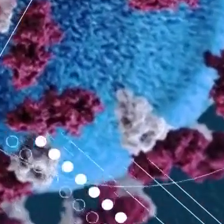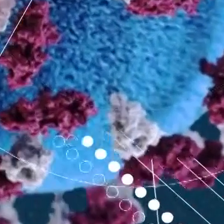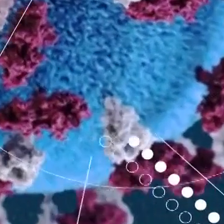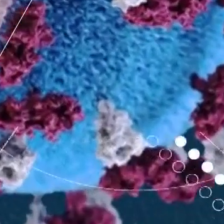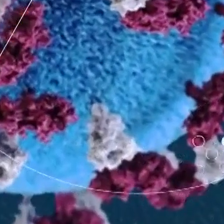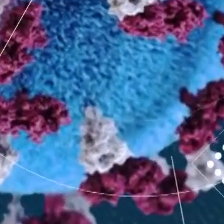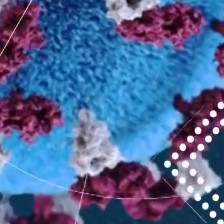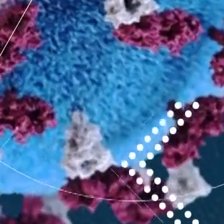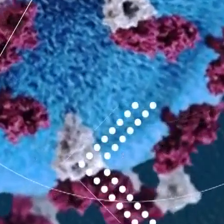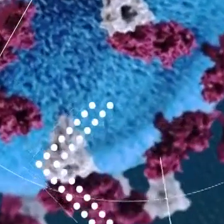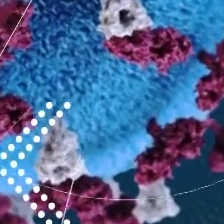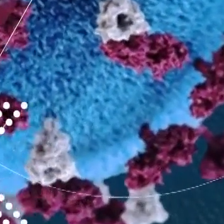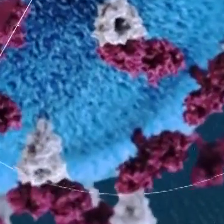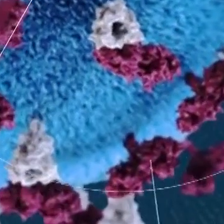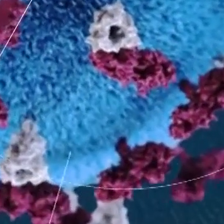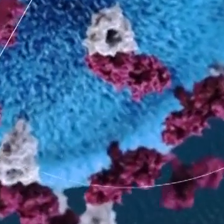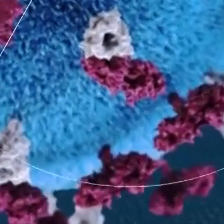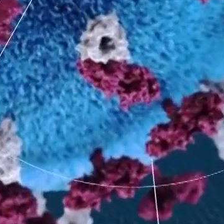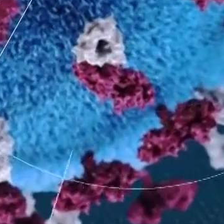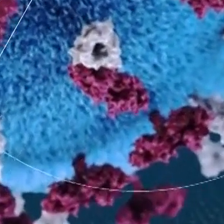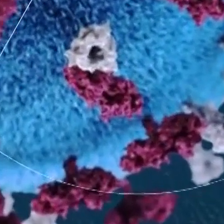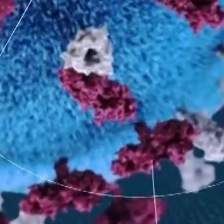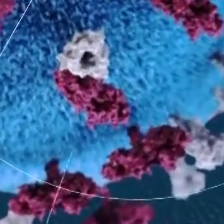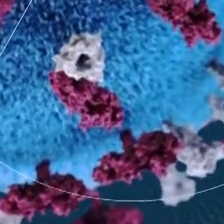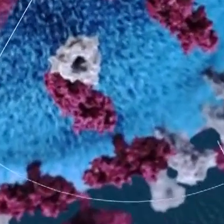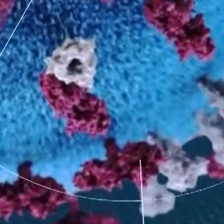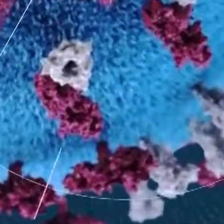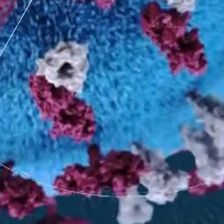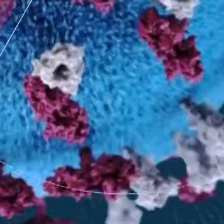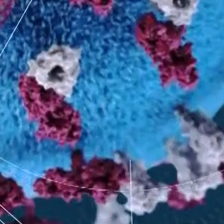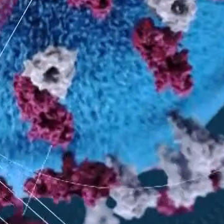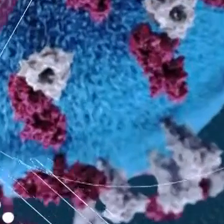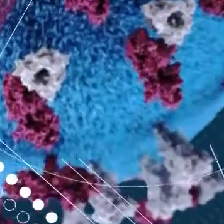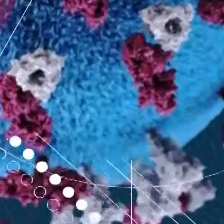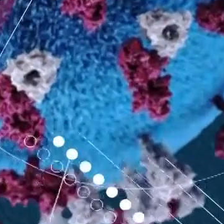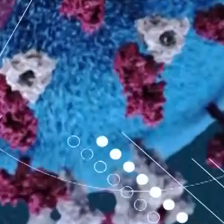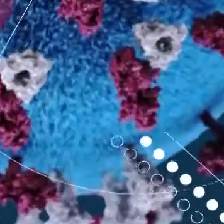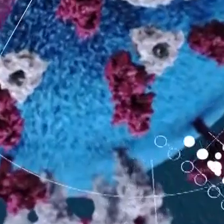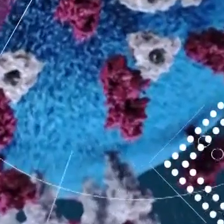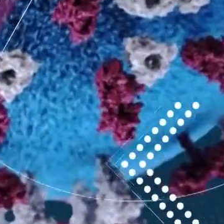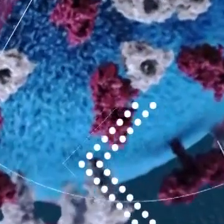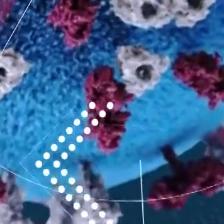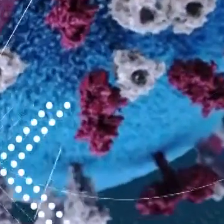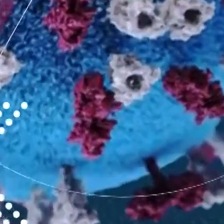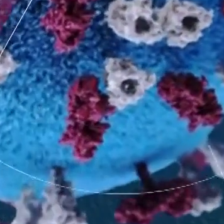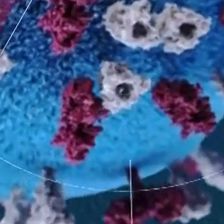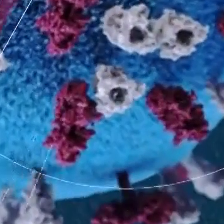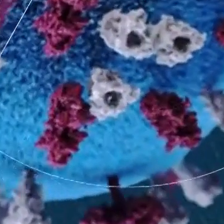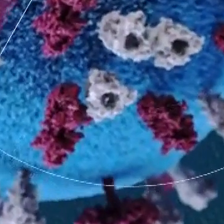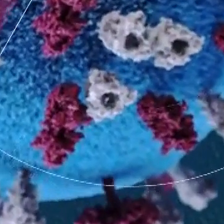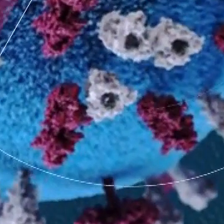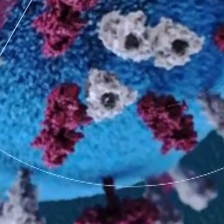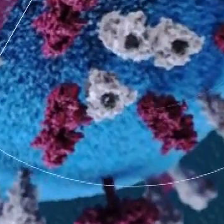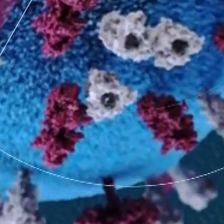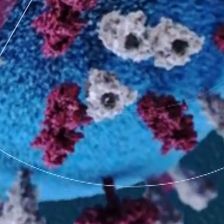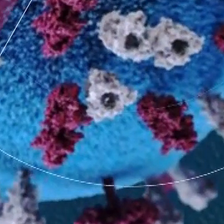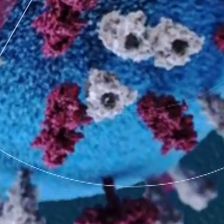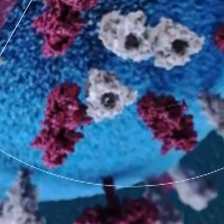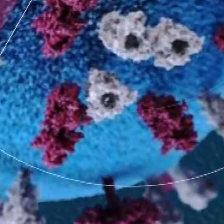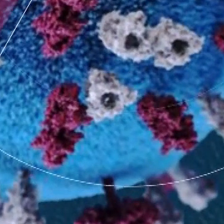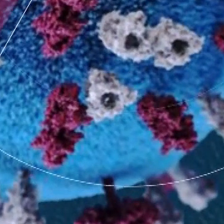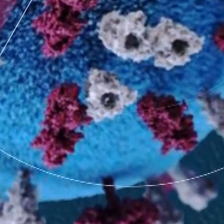la cuarta provincia más afectada con 143 casos activos. Rescatar que Cartago,